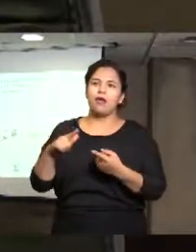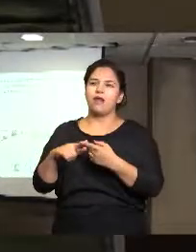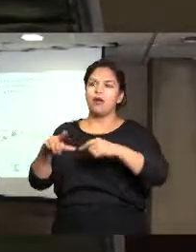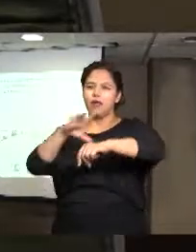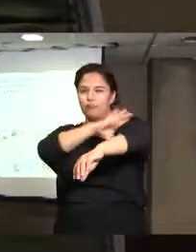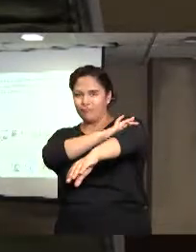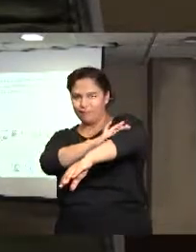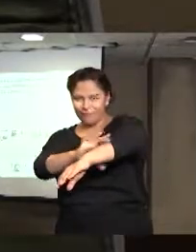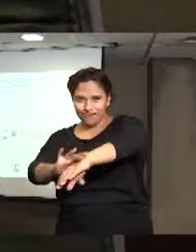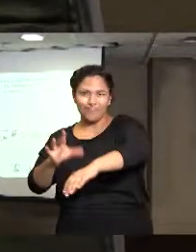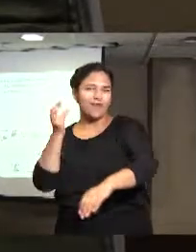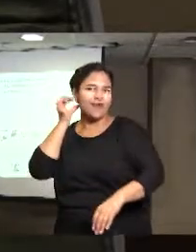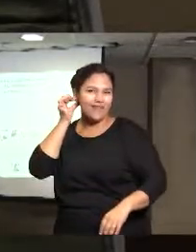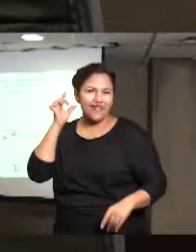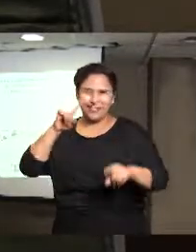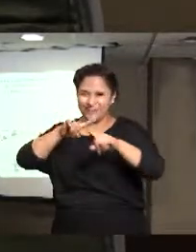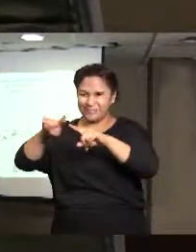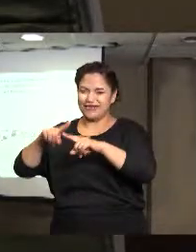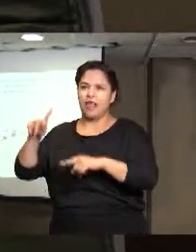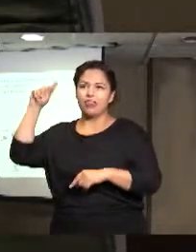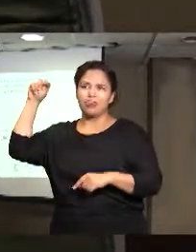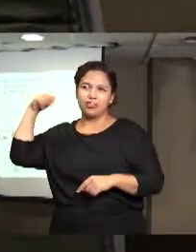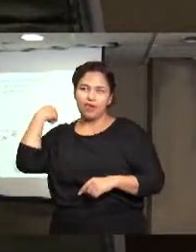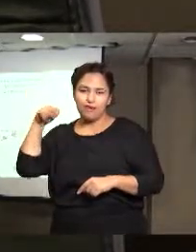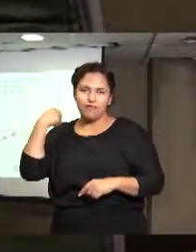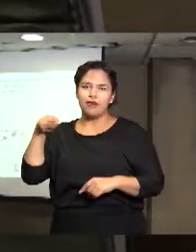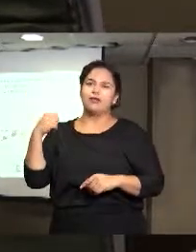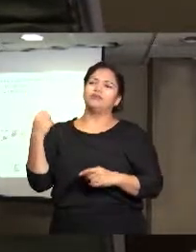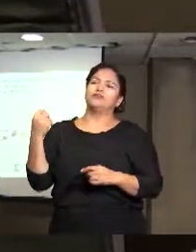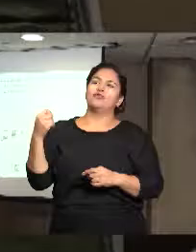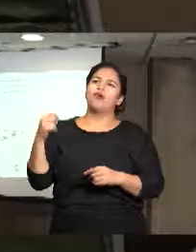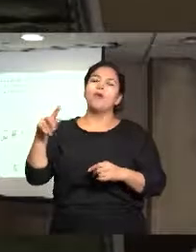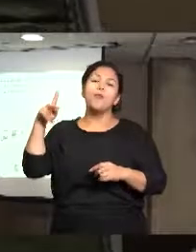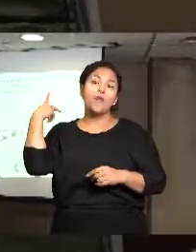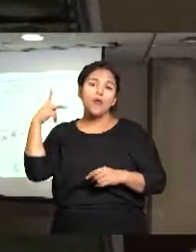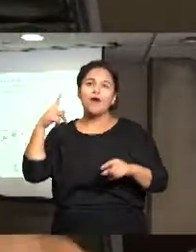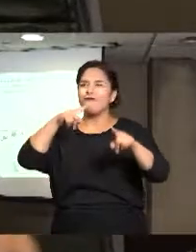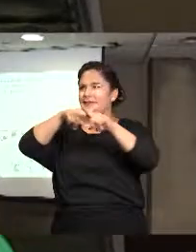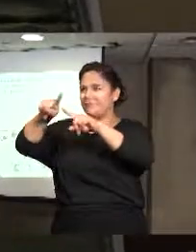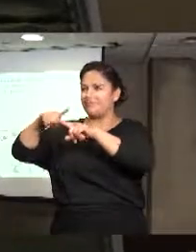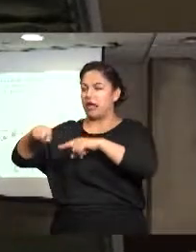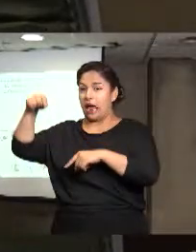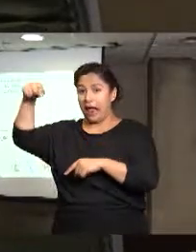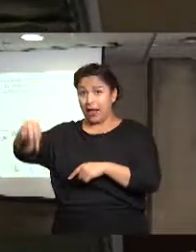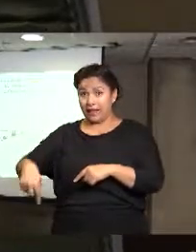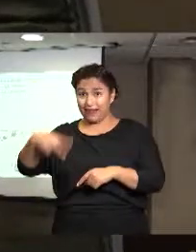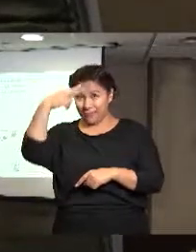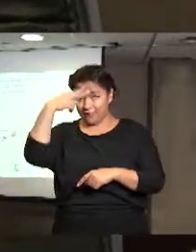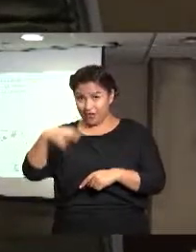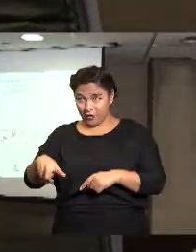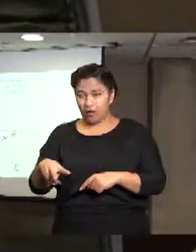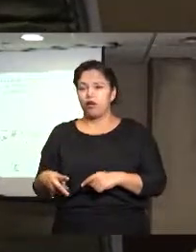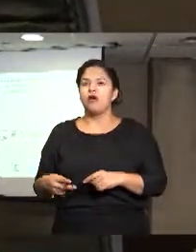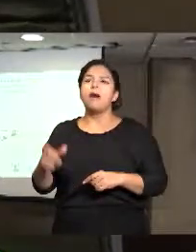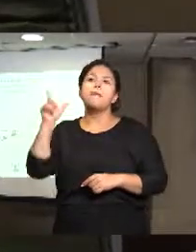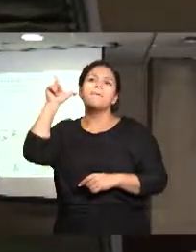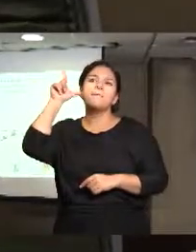California Sur, Tlaxcala, Hidalgo, Tabasco, Colima y Puebla. Y en el caso de la Ciudad de México, el día de mañana